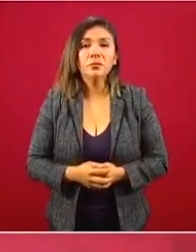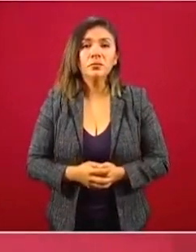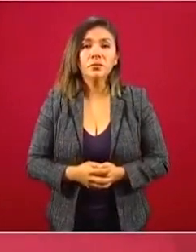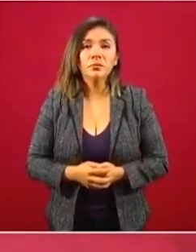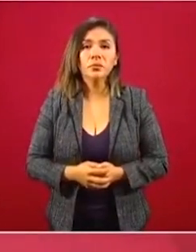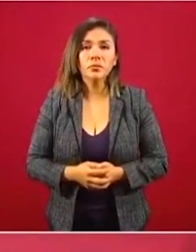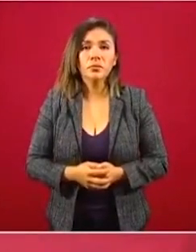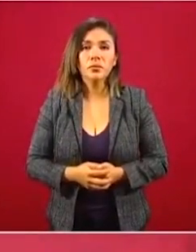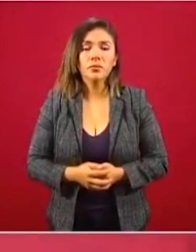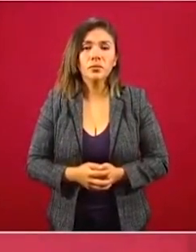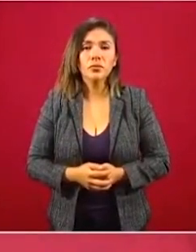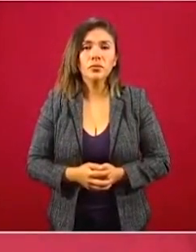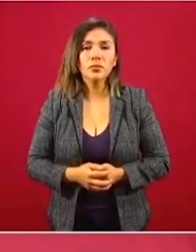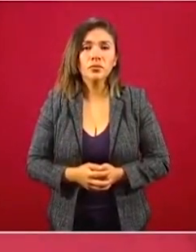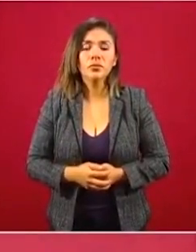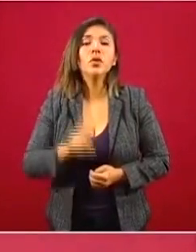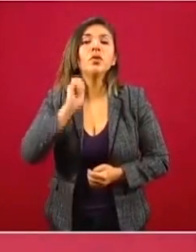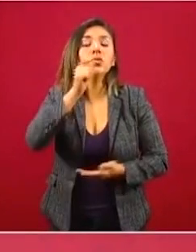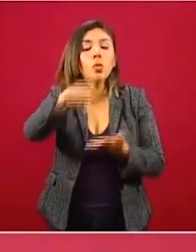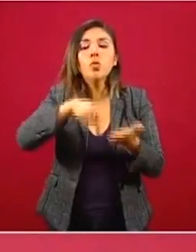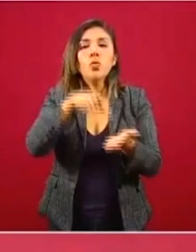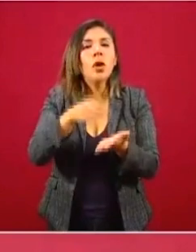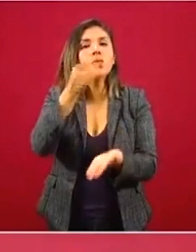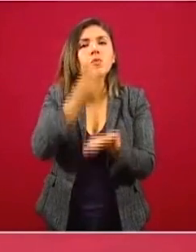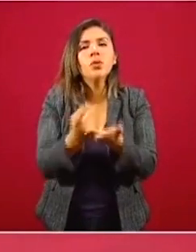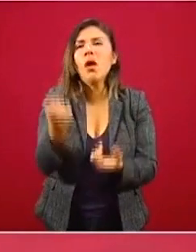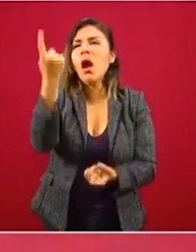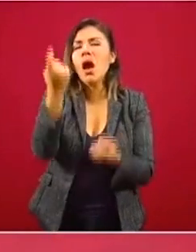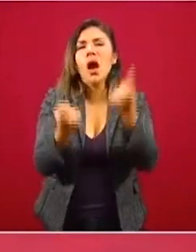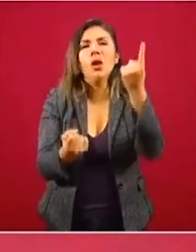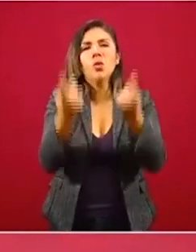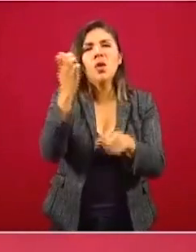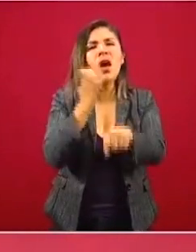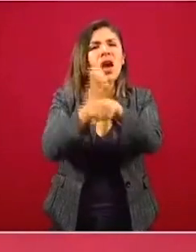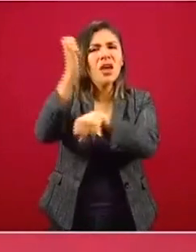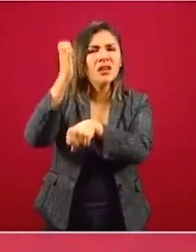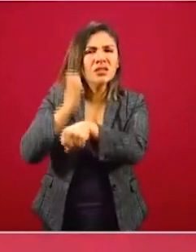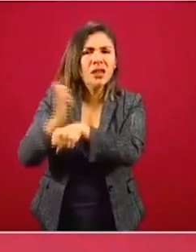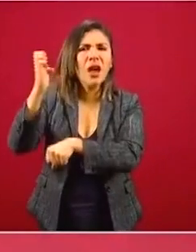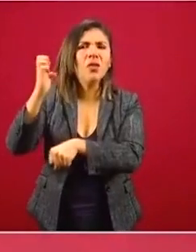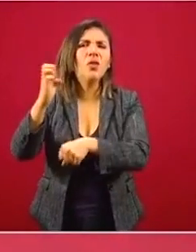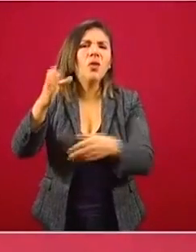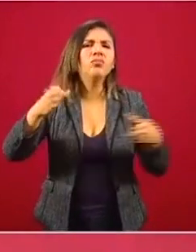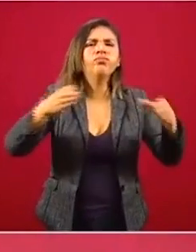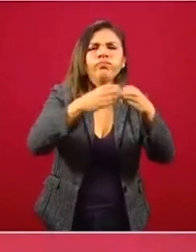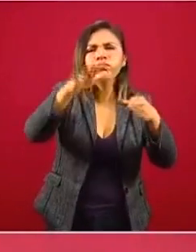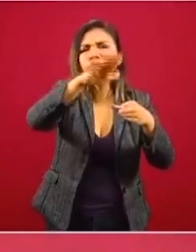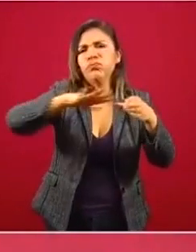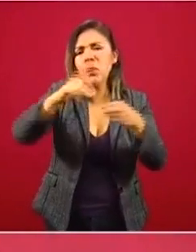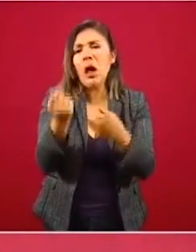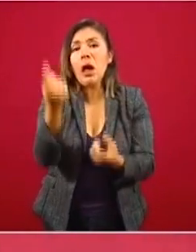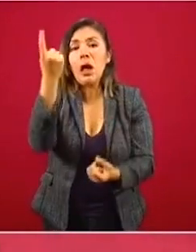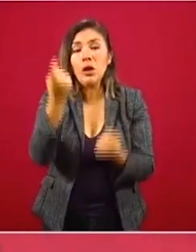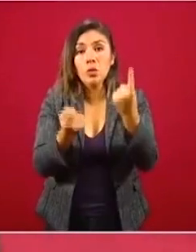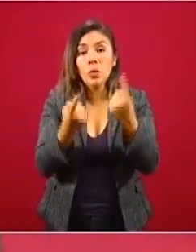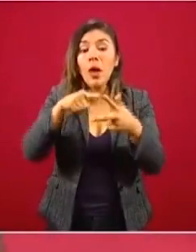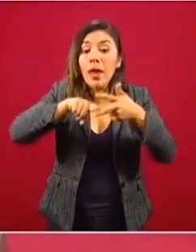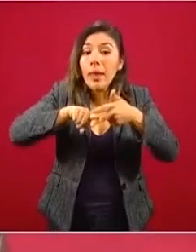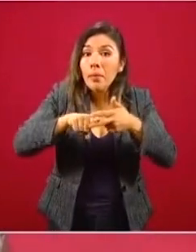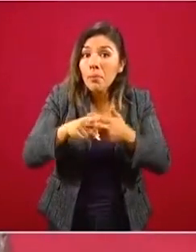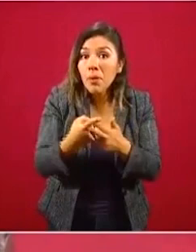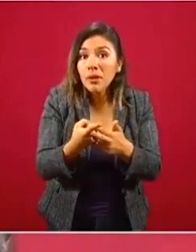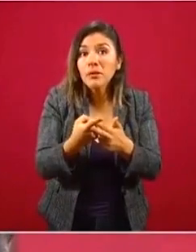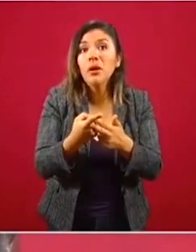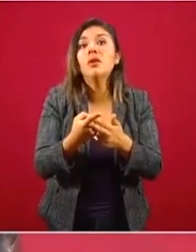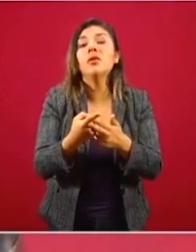en algunas regiones, en algunos estados, a partir del